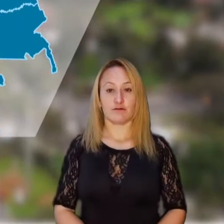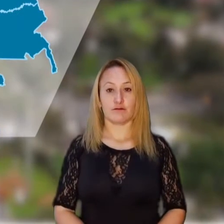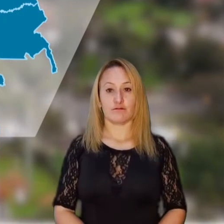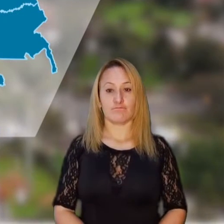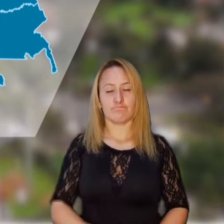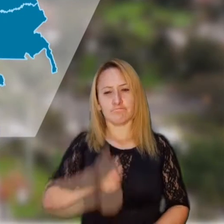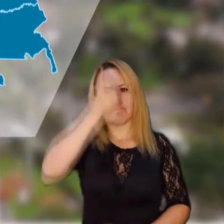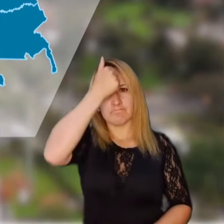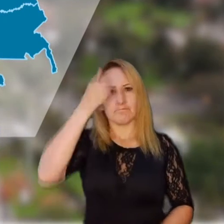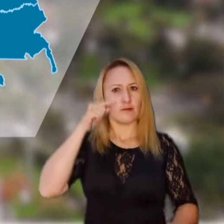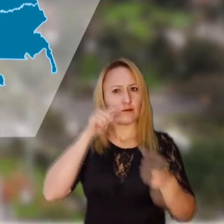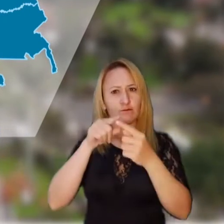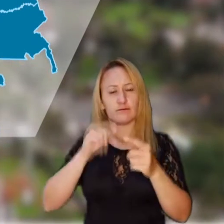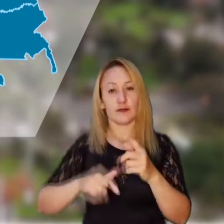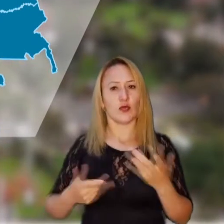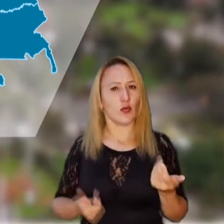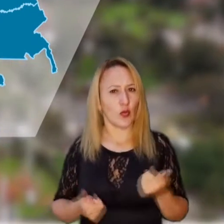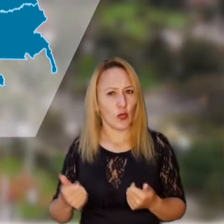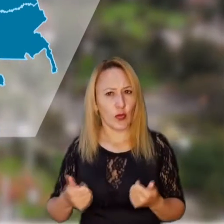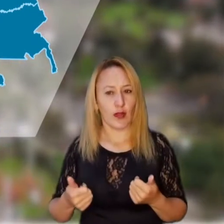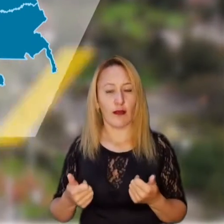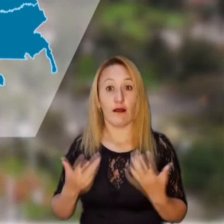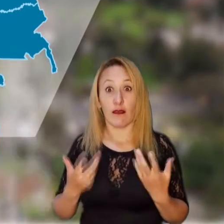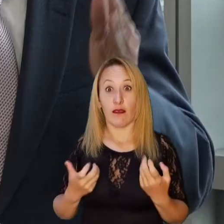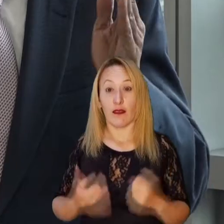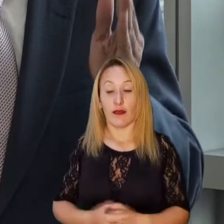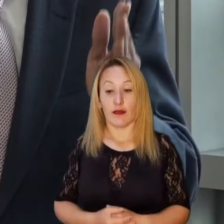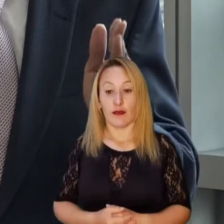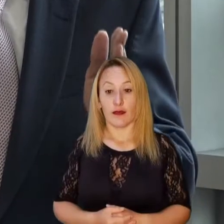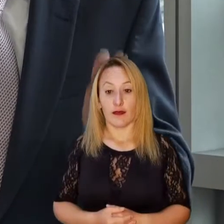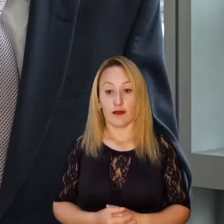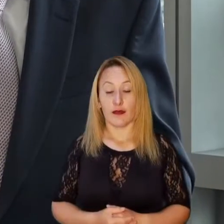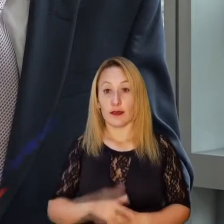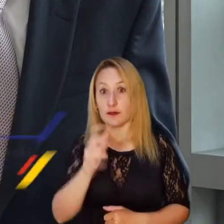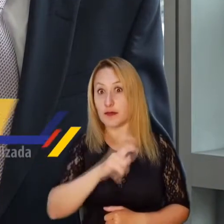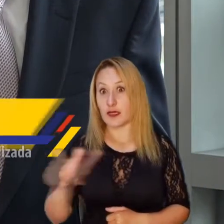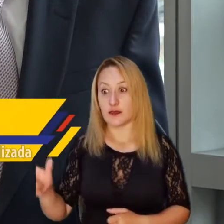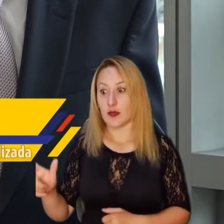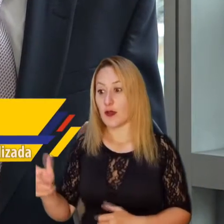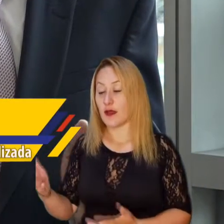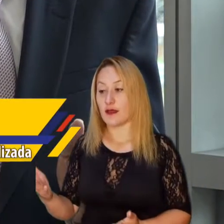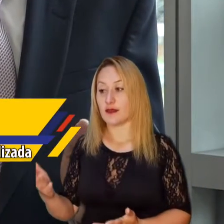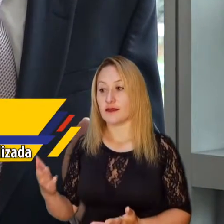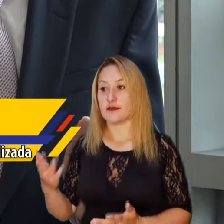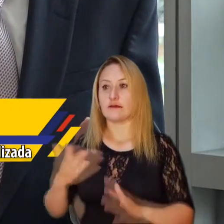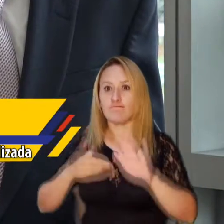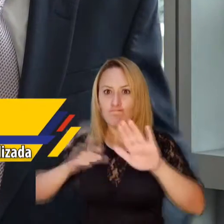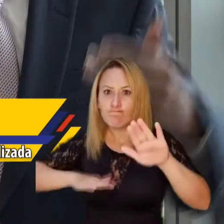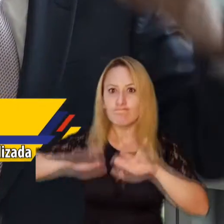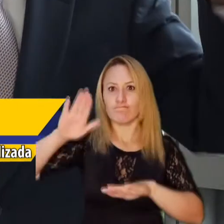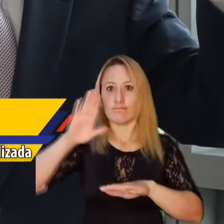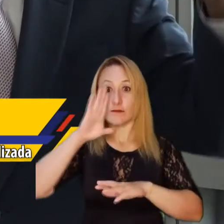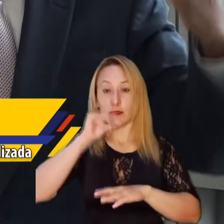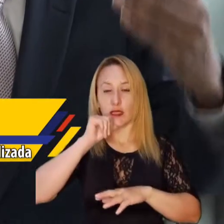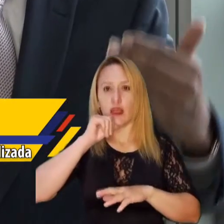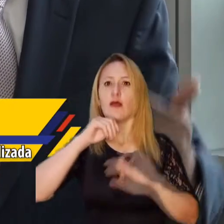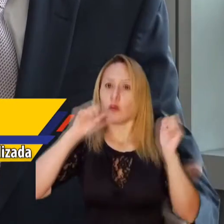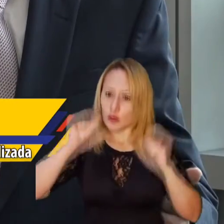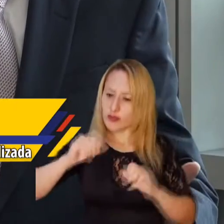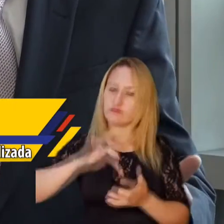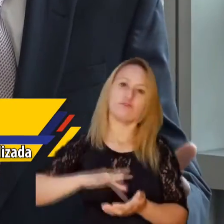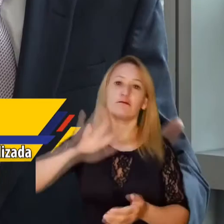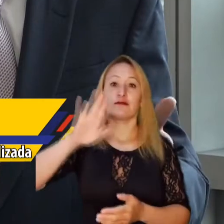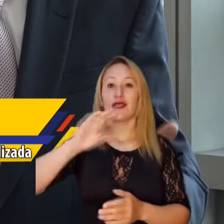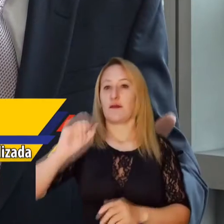por toda Colombia, escuchando a los más necesitados. El primer propósito fundamental, si se quiere, es darle